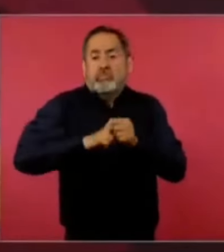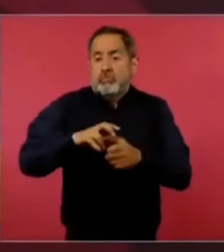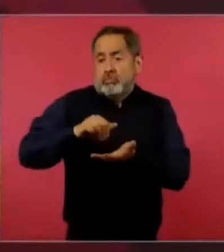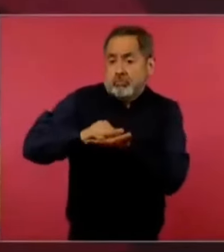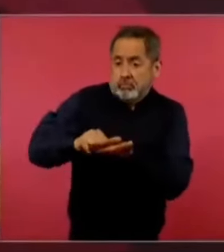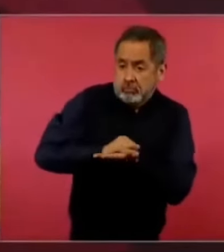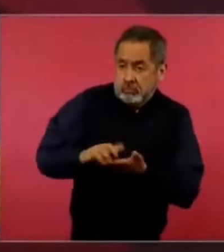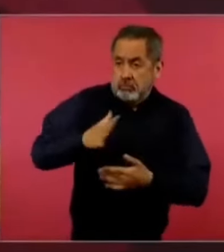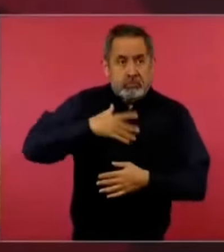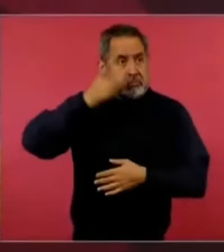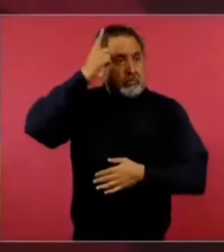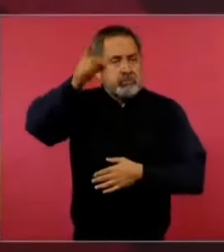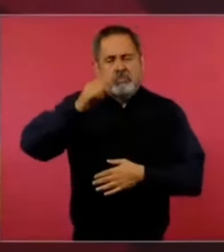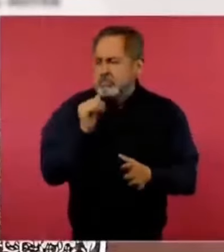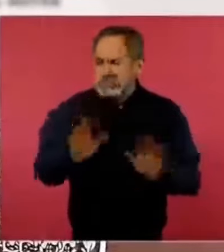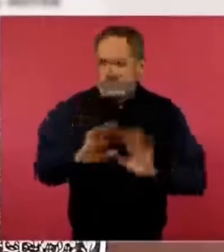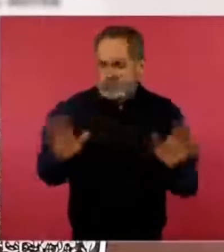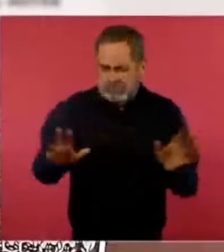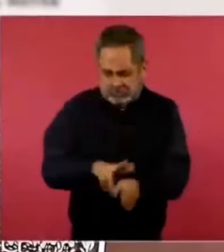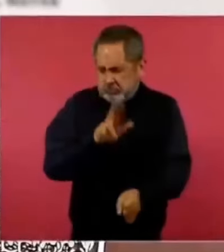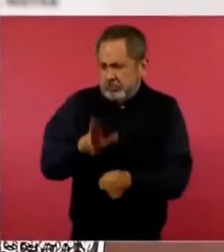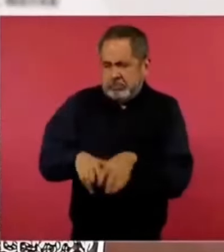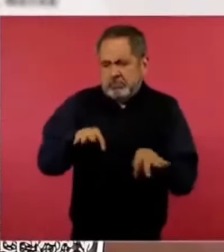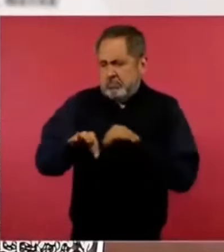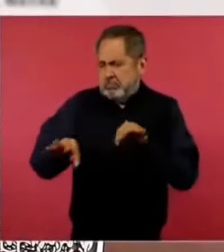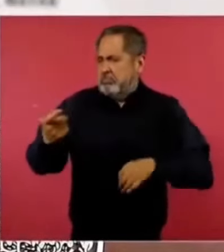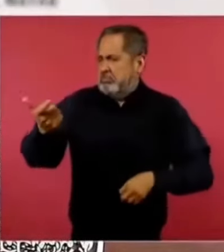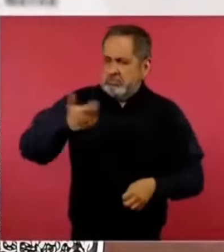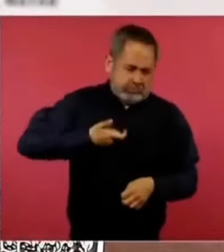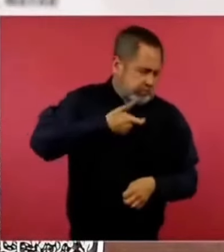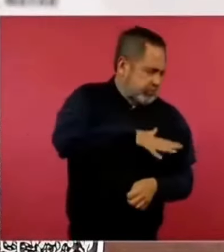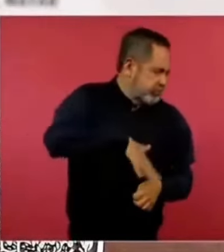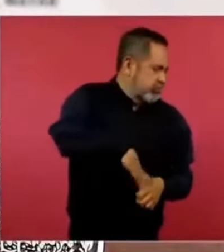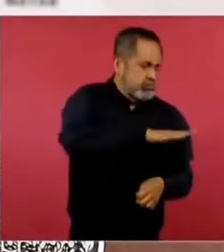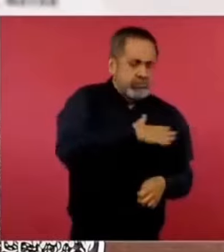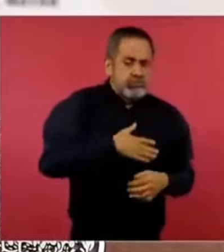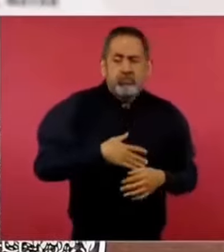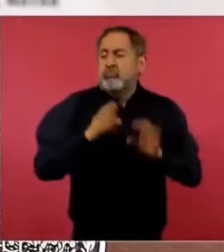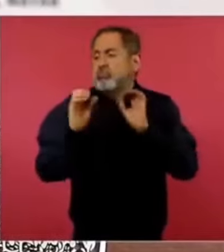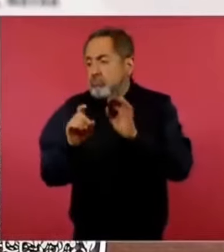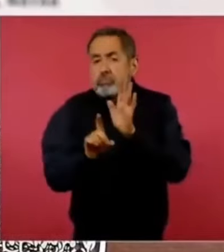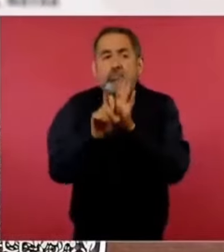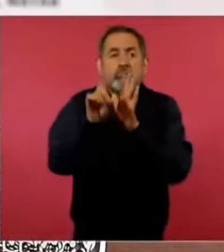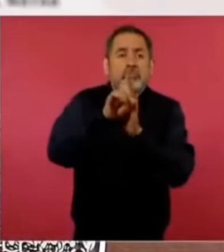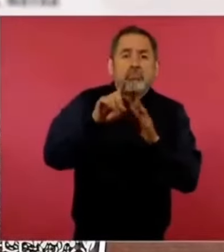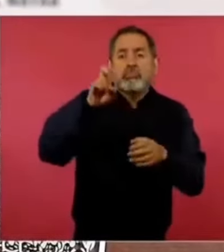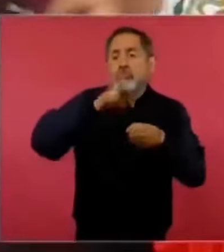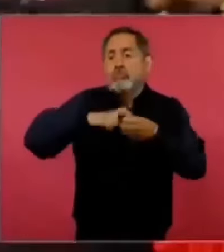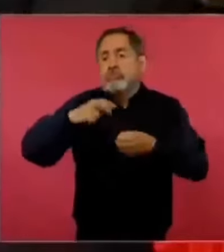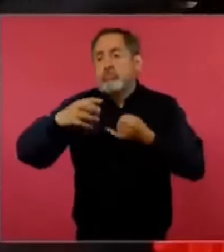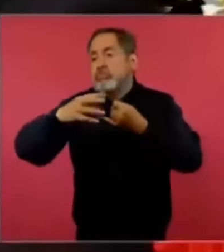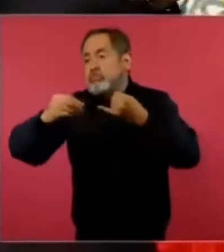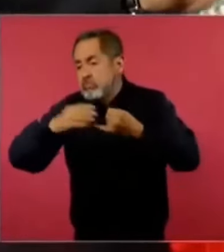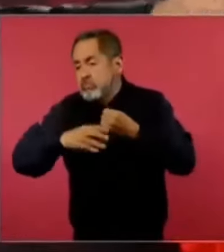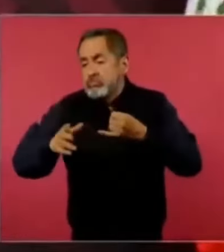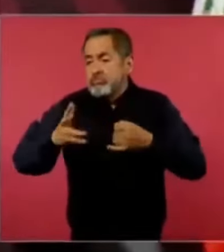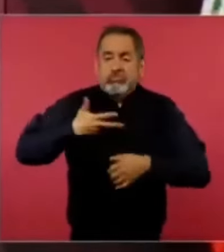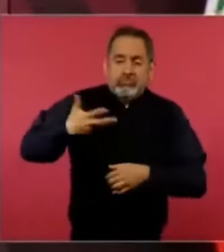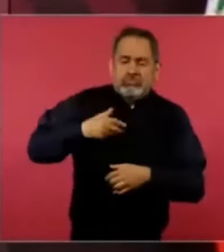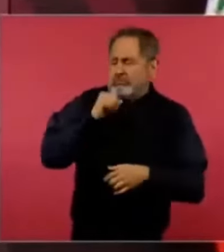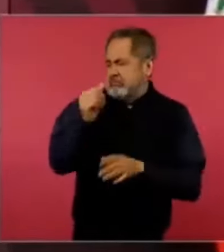ni en Florida, ni tengo una casa de campo